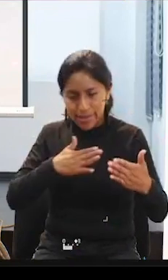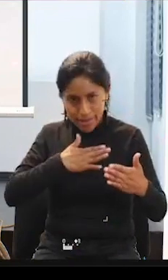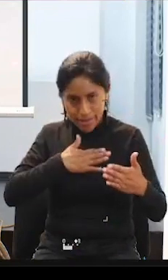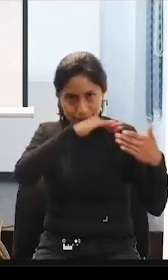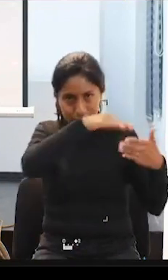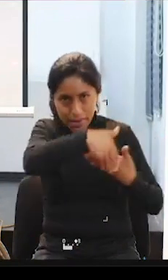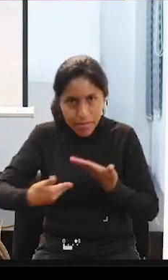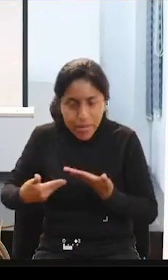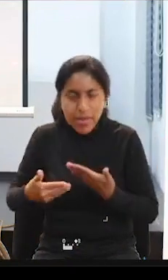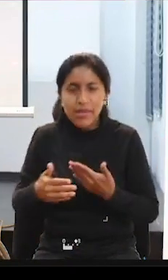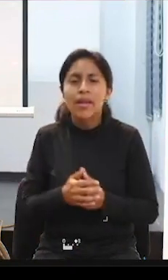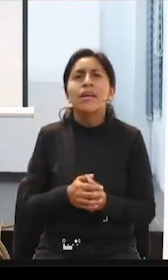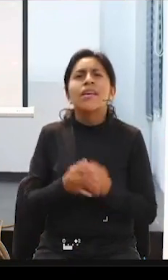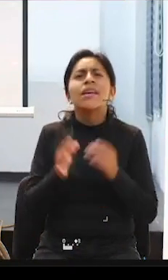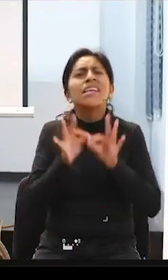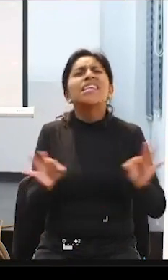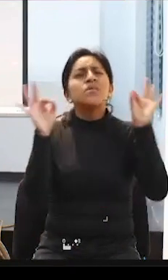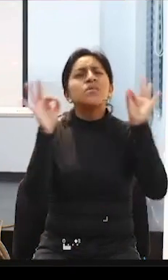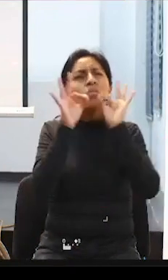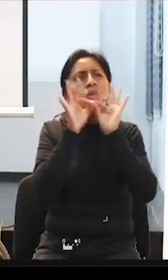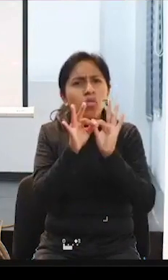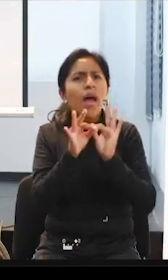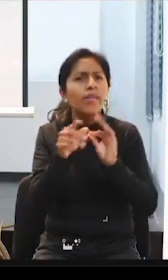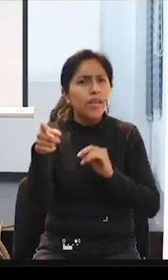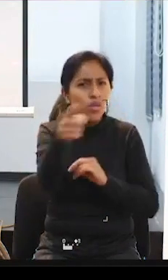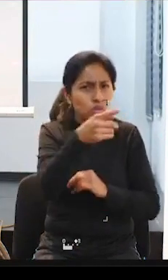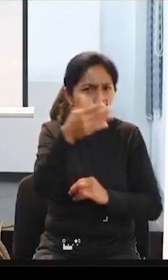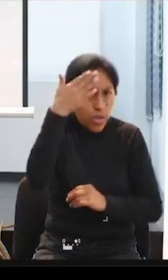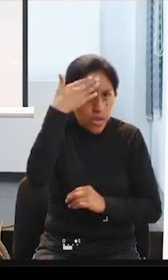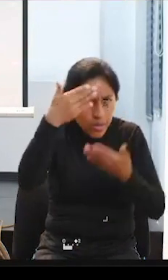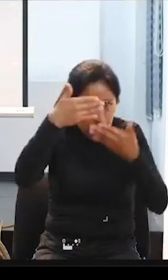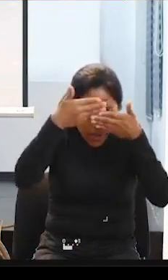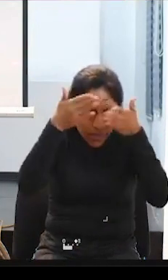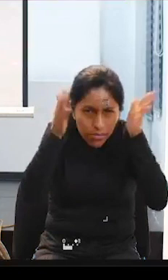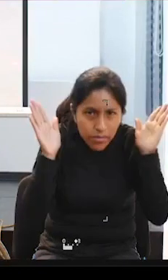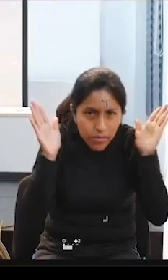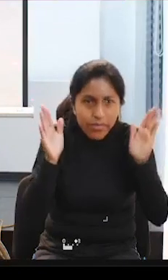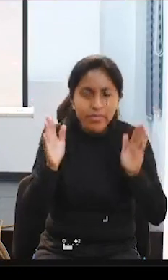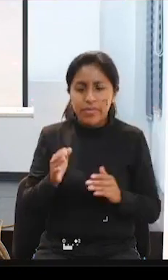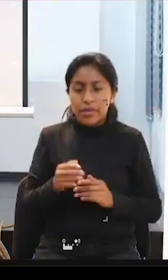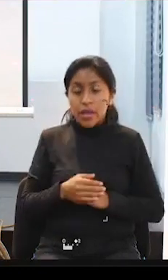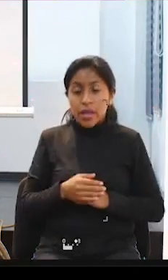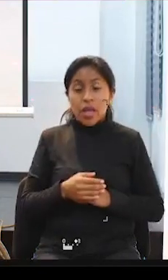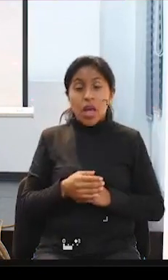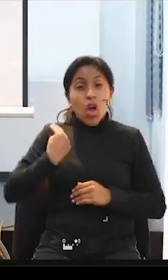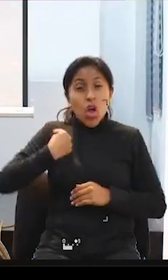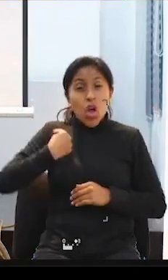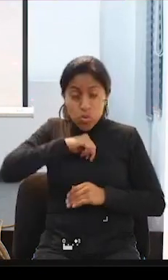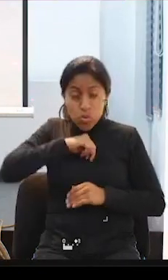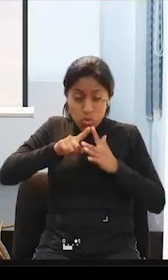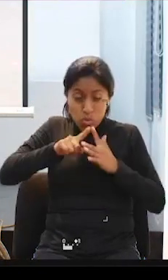realizando. El camino que hemos recorrido en Bolivia ha empezado el 2011.